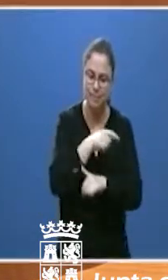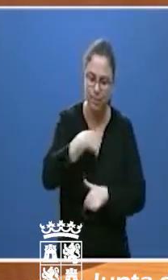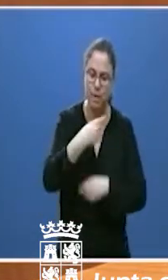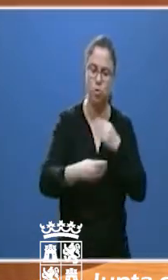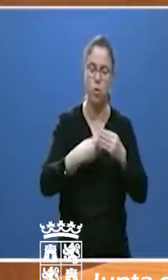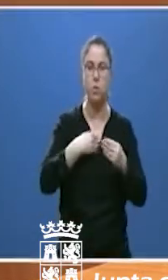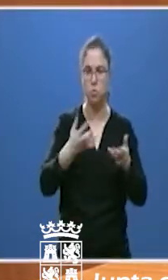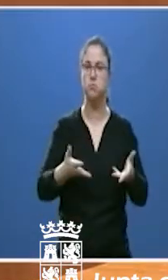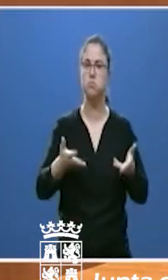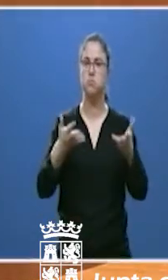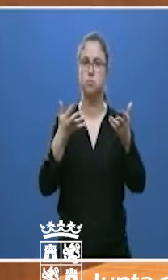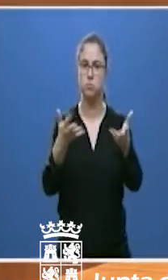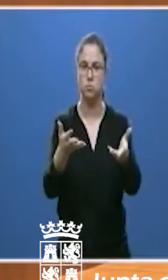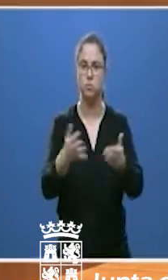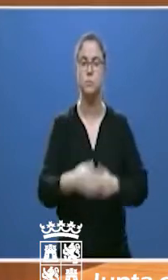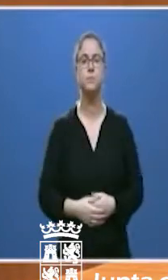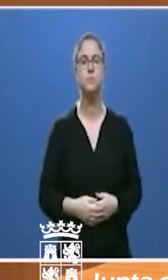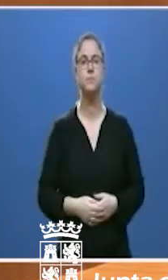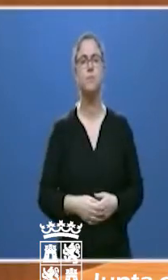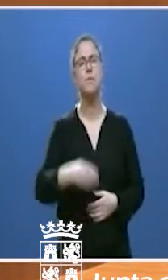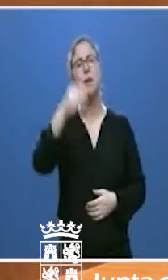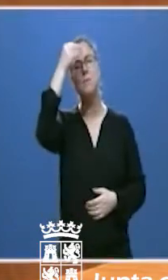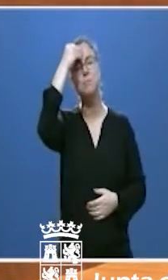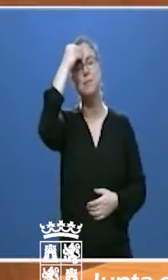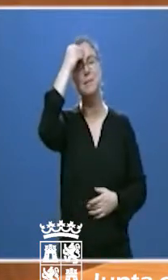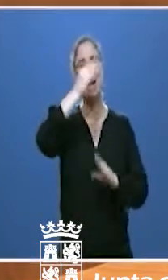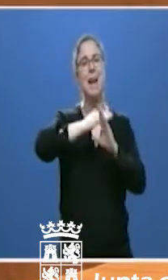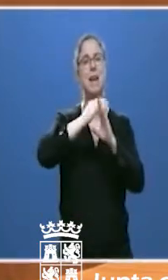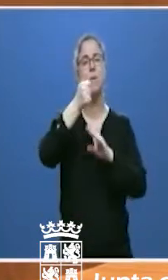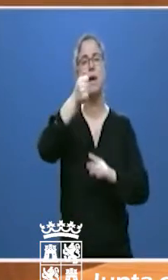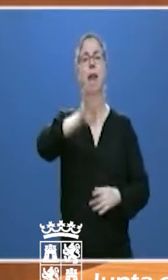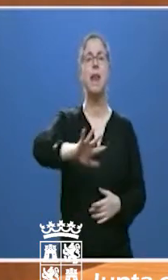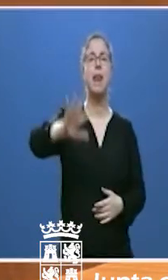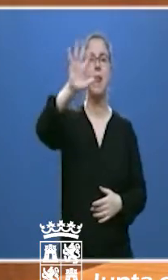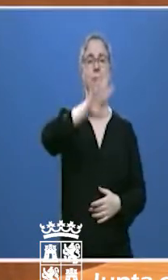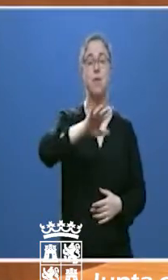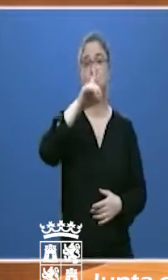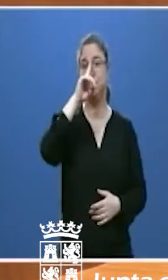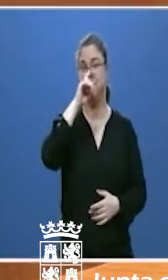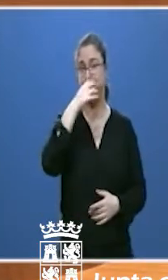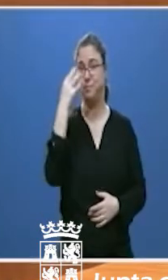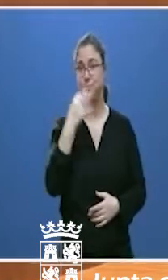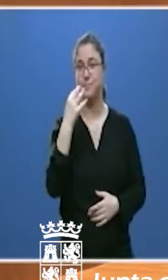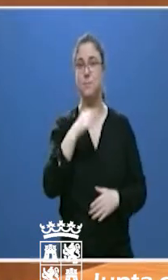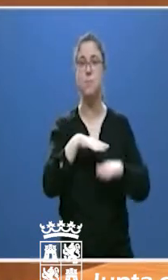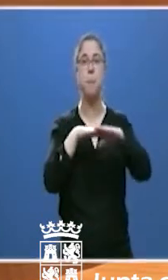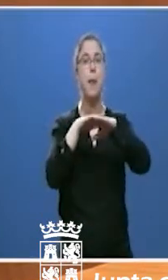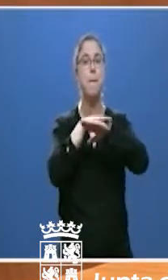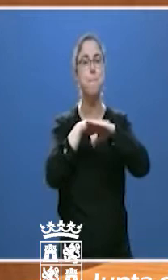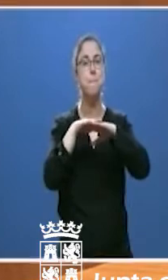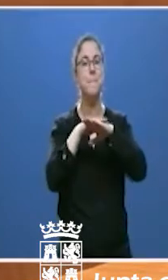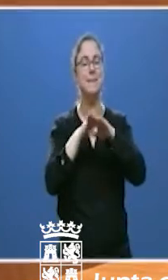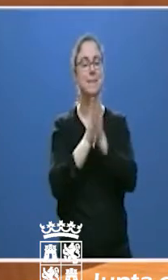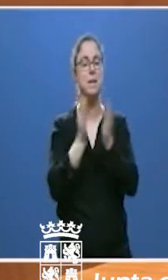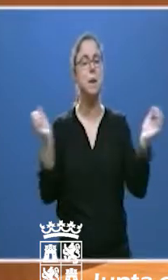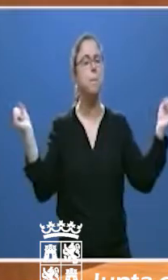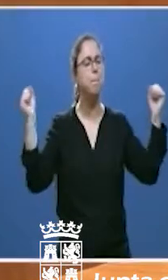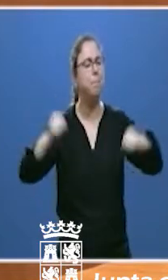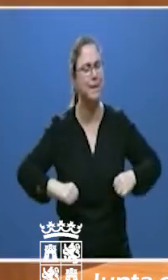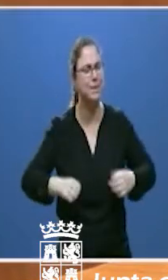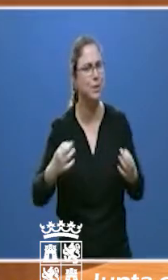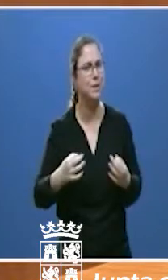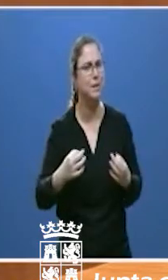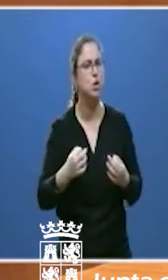les tiendo la mano. Y, pensando en ámbito nacional, nunca debemos olvidar que la esencia del pacto no es buscar